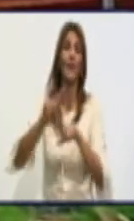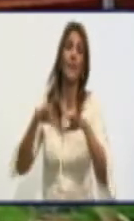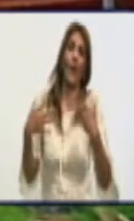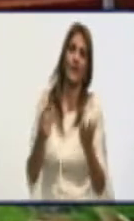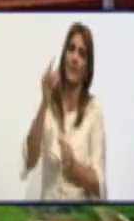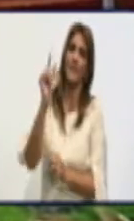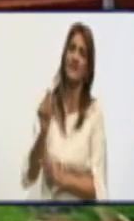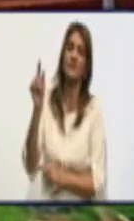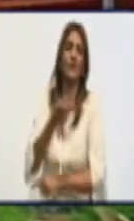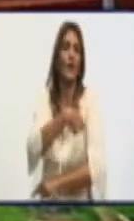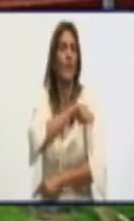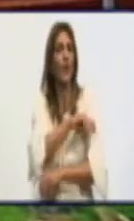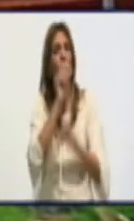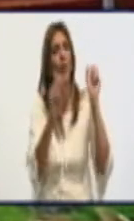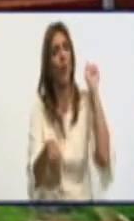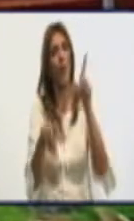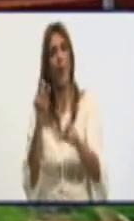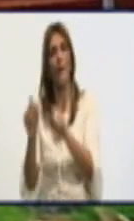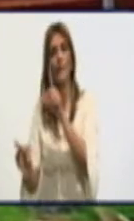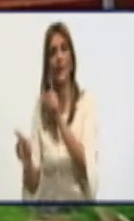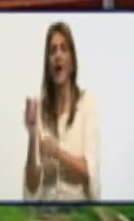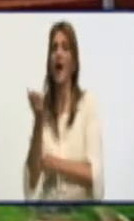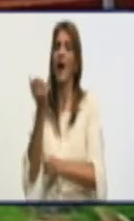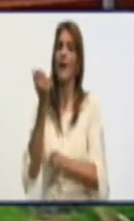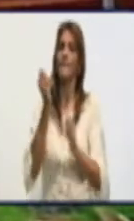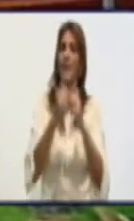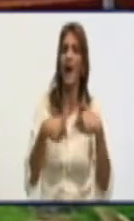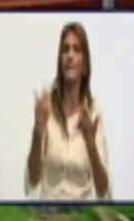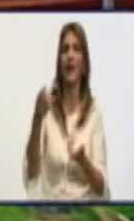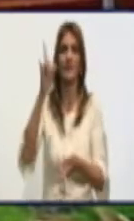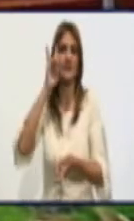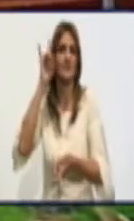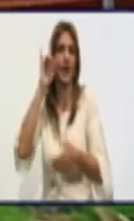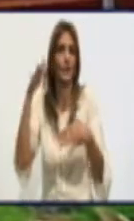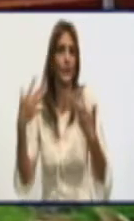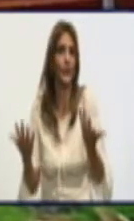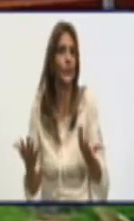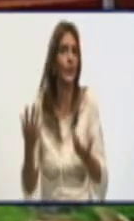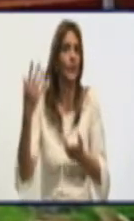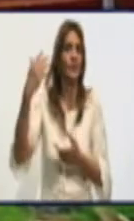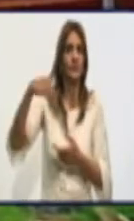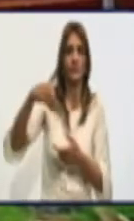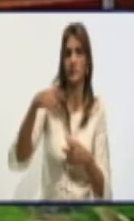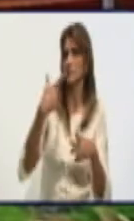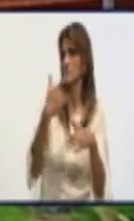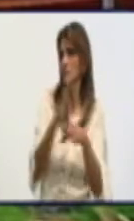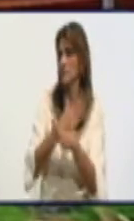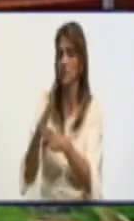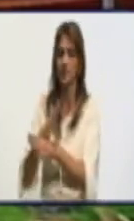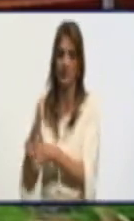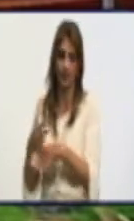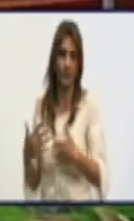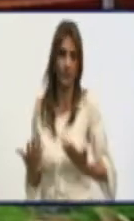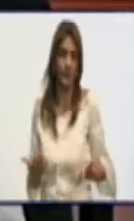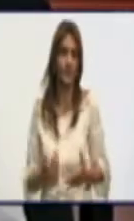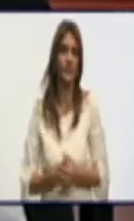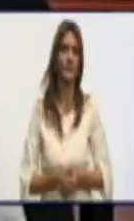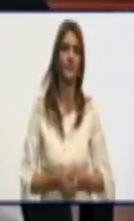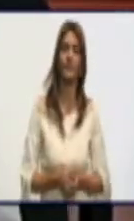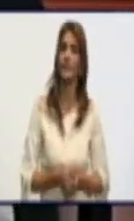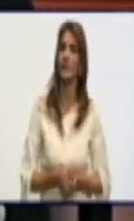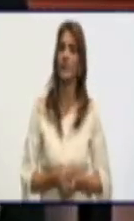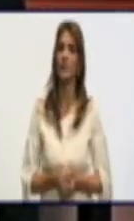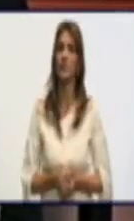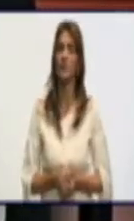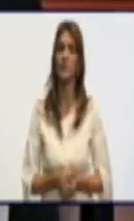producto porque hace falta para la alimentación, para el desayuno, para, digamos, tener otra variante de alimentación. Nosotros hay decir